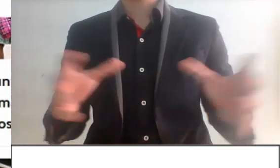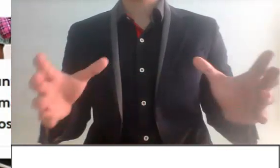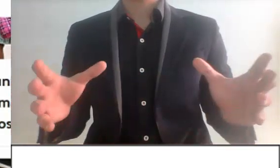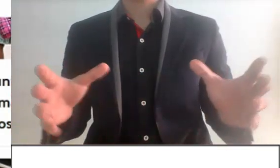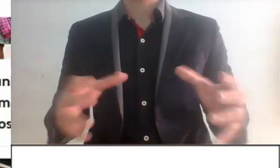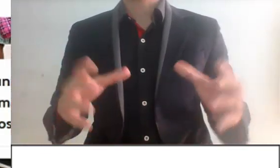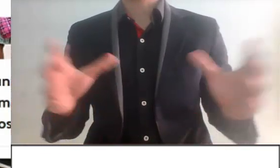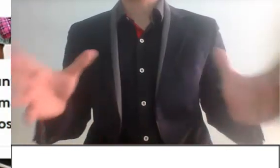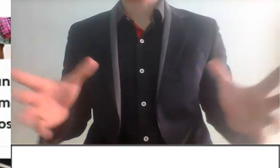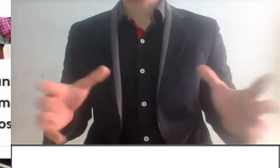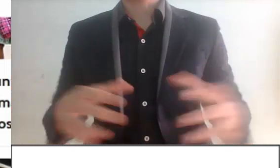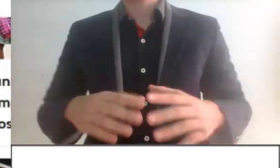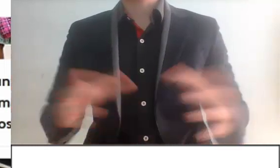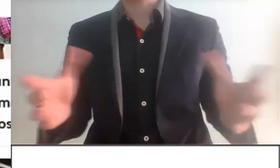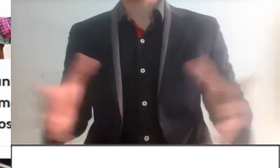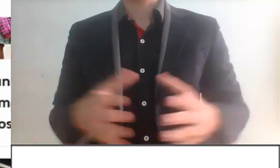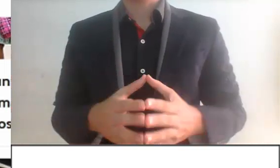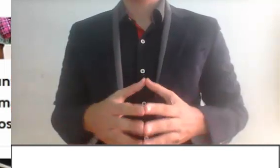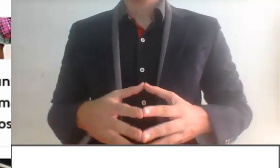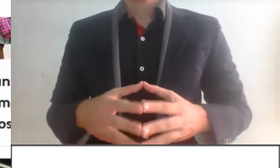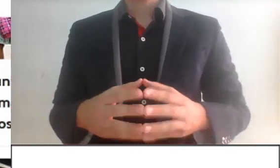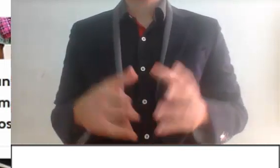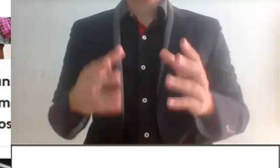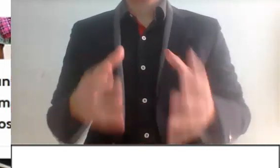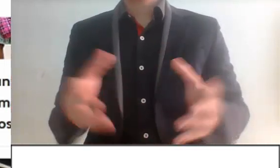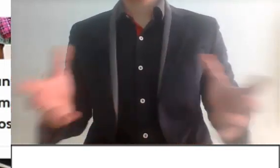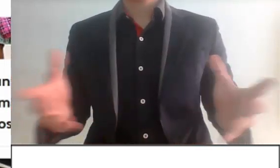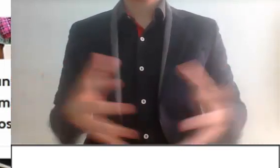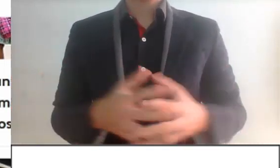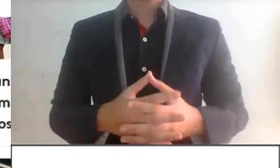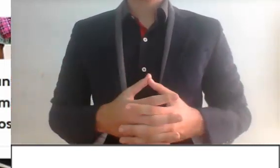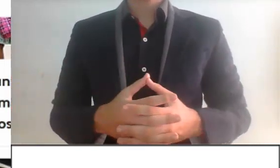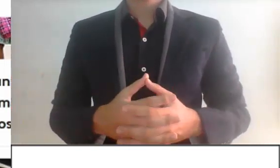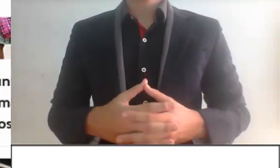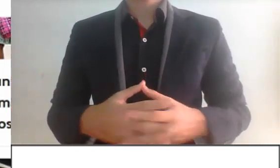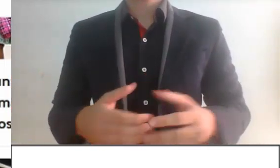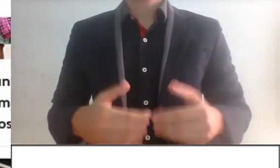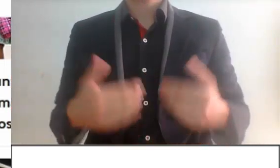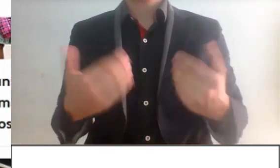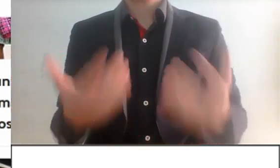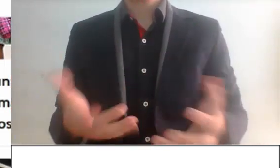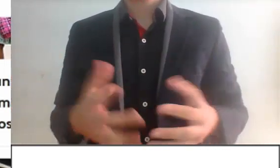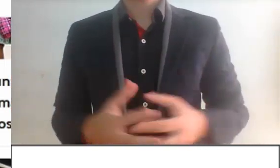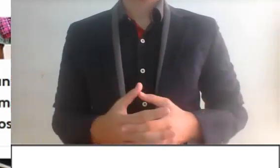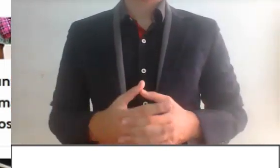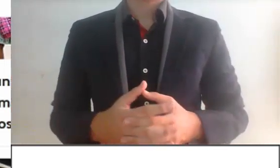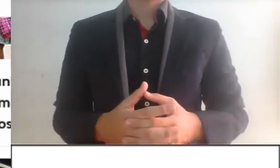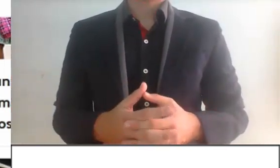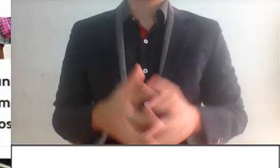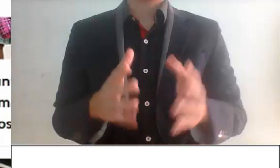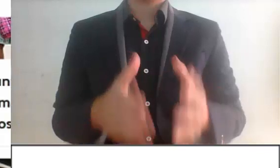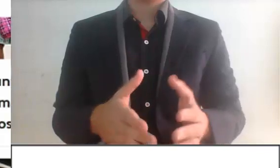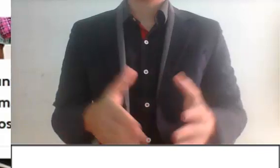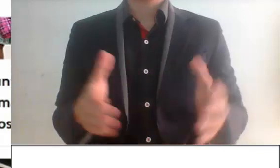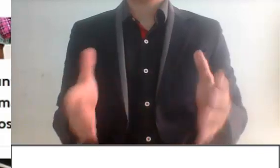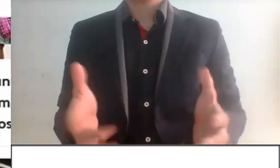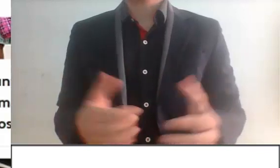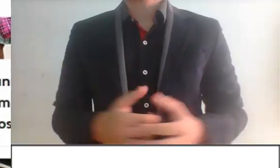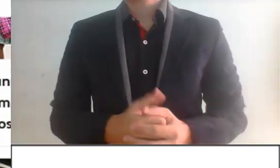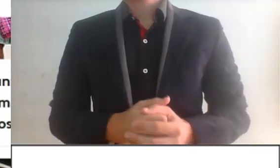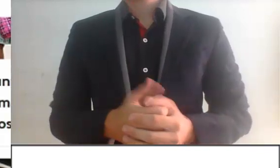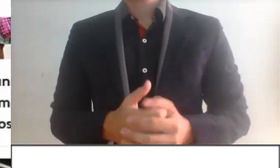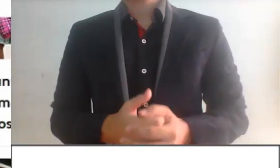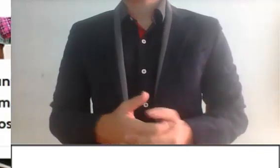nos estamos destruyendo completamente. claro de que no. Entonces, bueno, realmente no hay nada más que decir más que si este tipo de nota les agradó, me pueden dejar un like, un